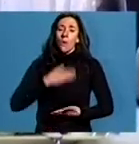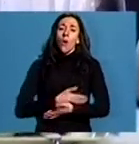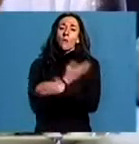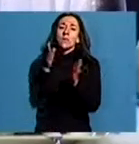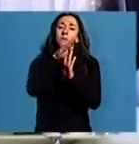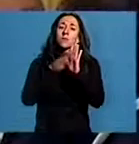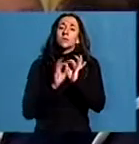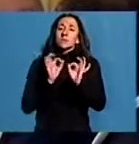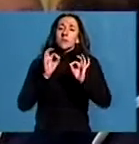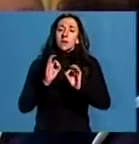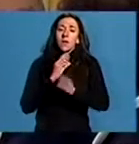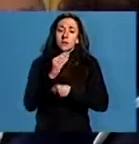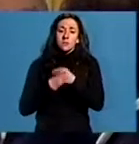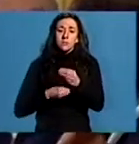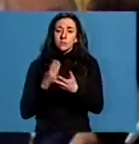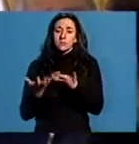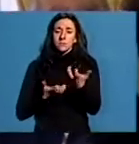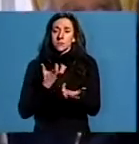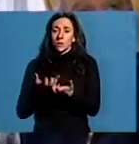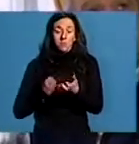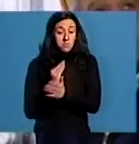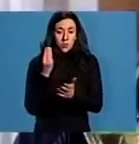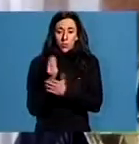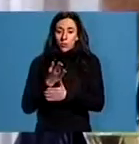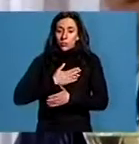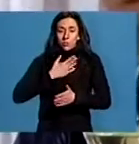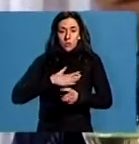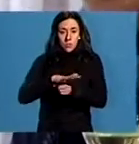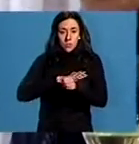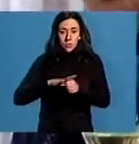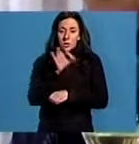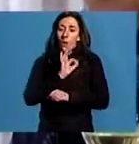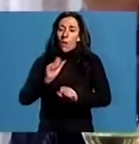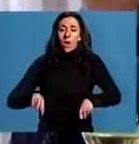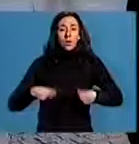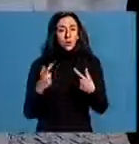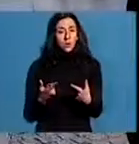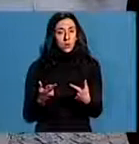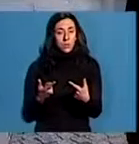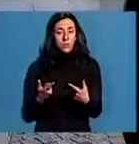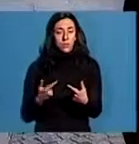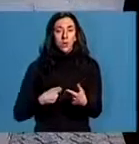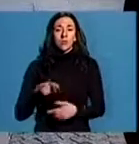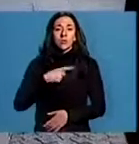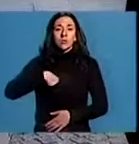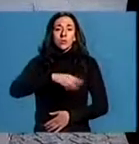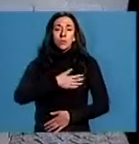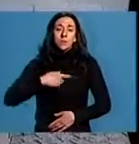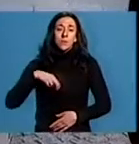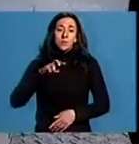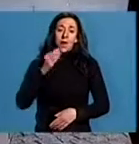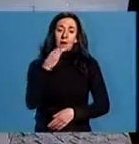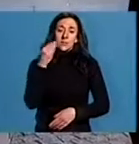menús especiais feitos exclusivamente con produtos autóctonos ou ecológicos. Tratamos de poñer en valor a